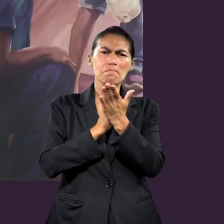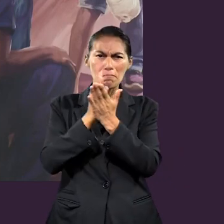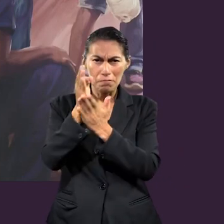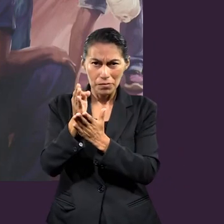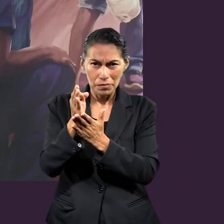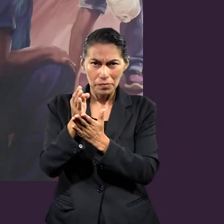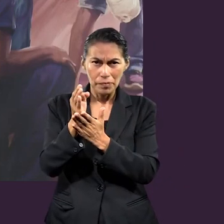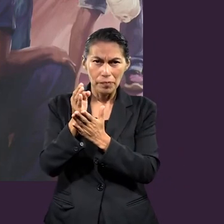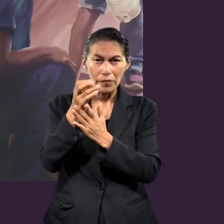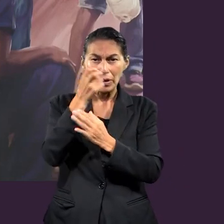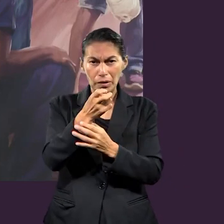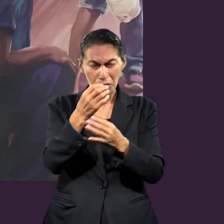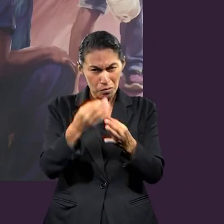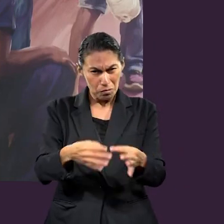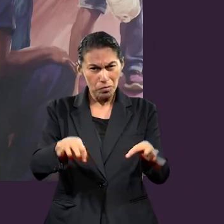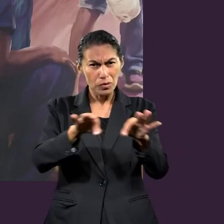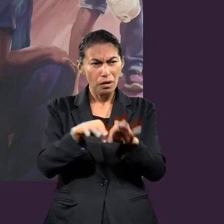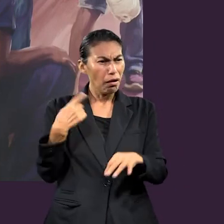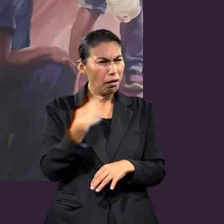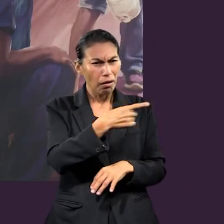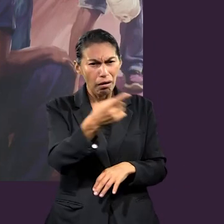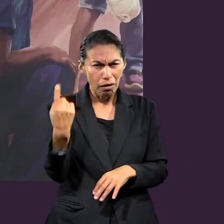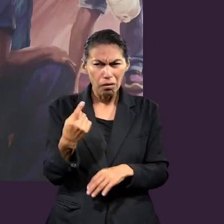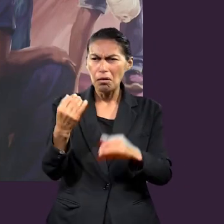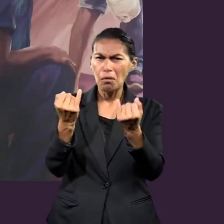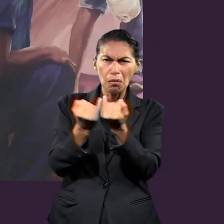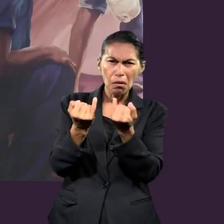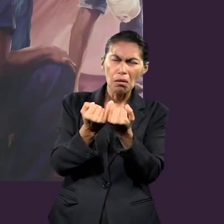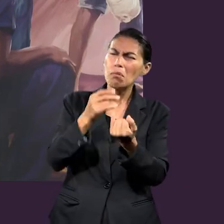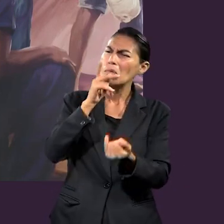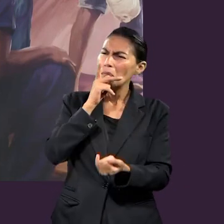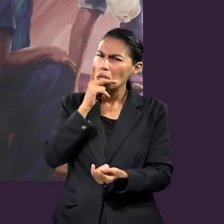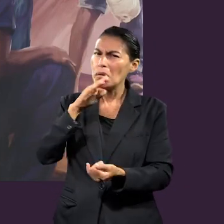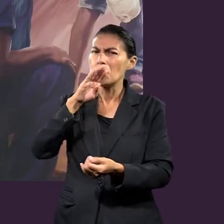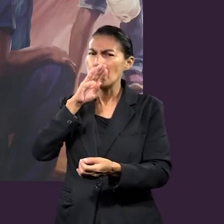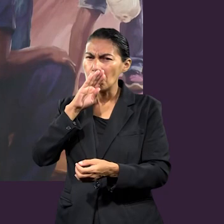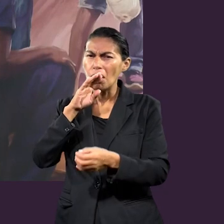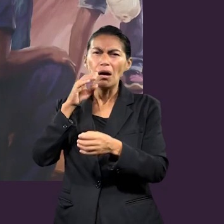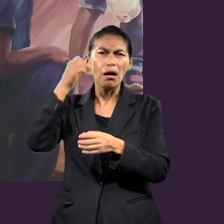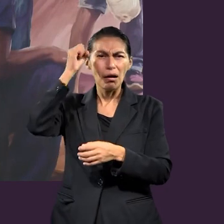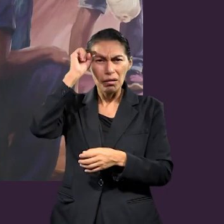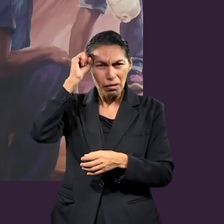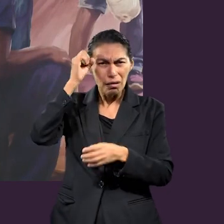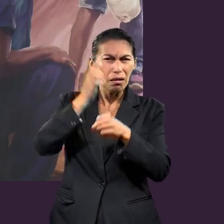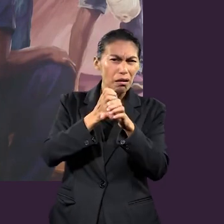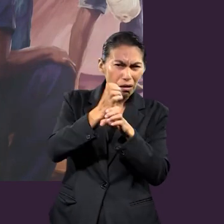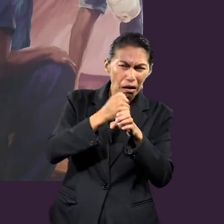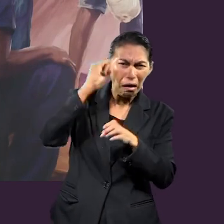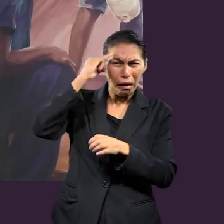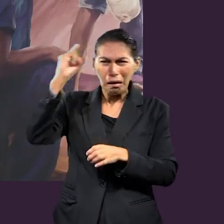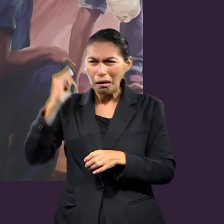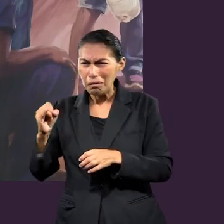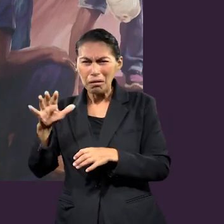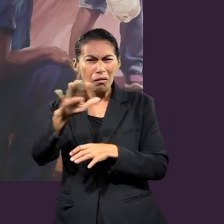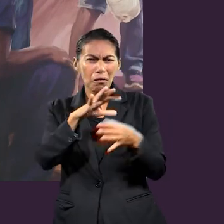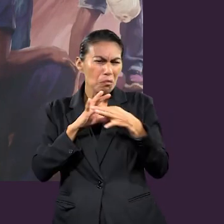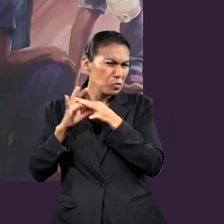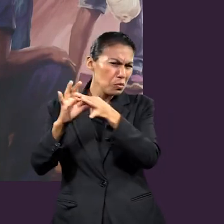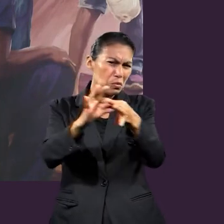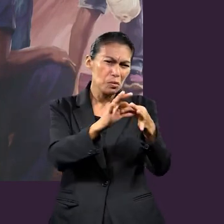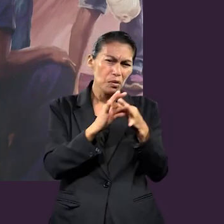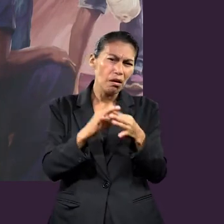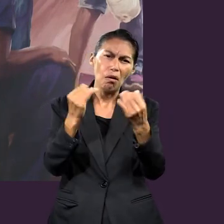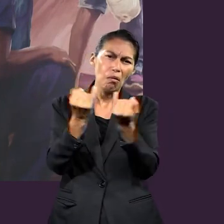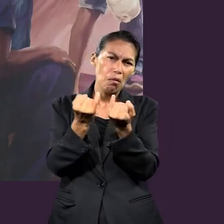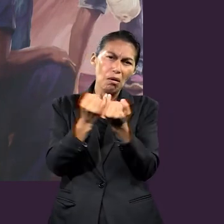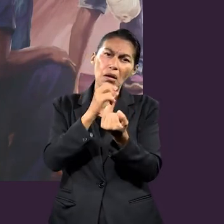esta lealtad, que es para ellos, también debería de ser, tanto para padres, para hijos, para esclavos, para amos, lo